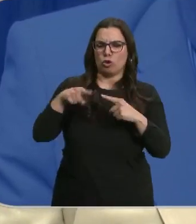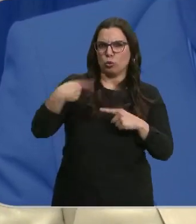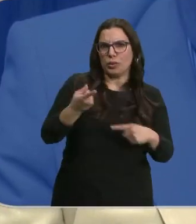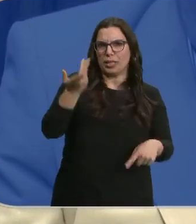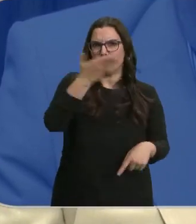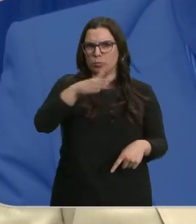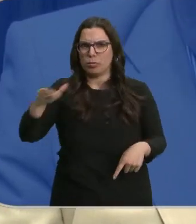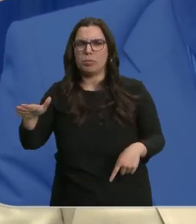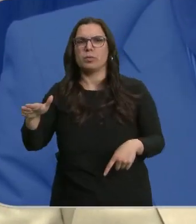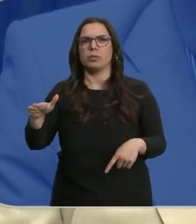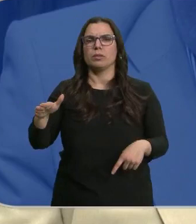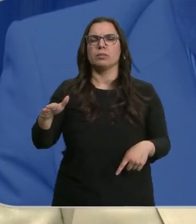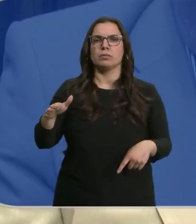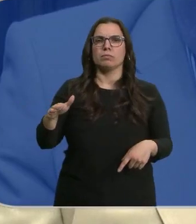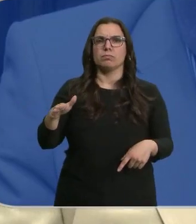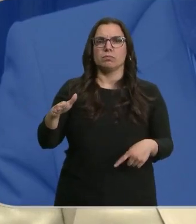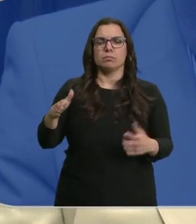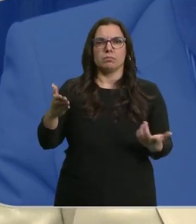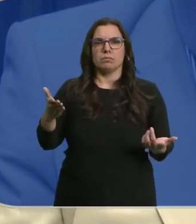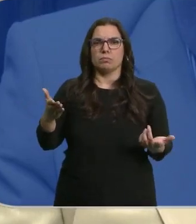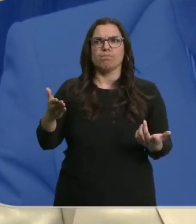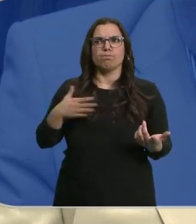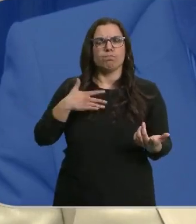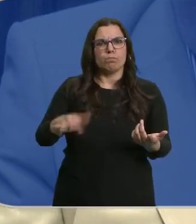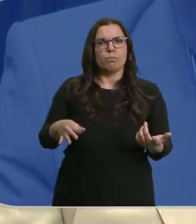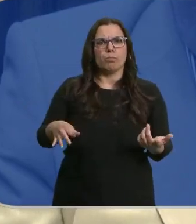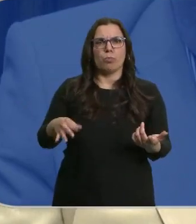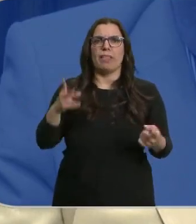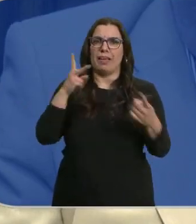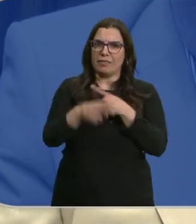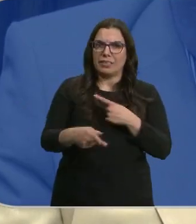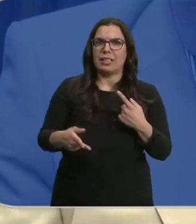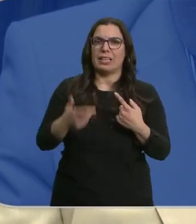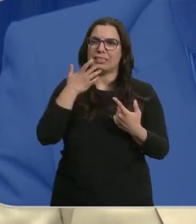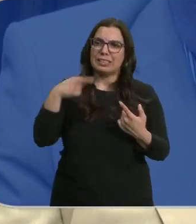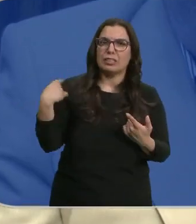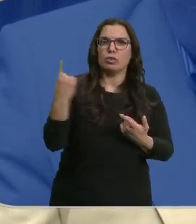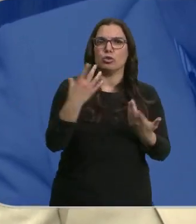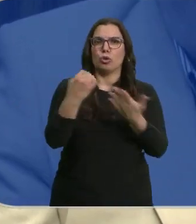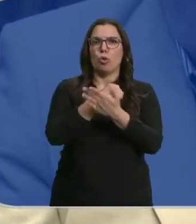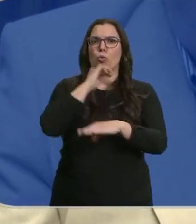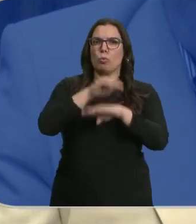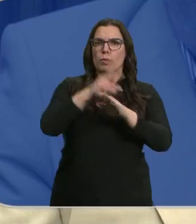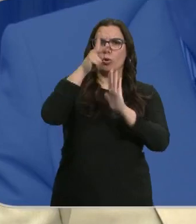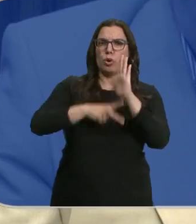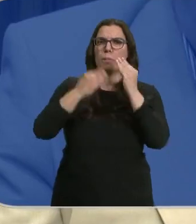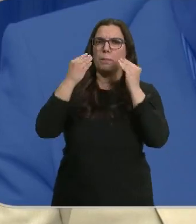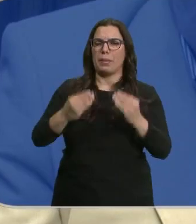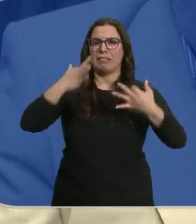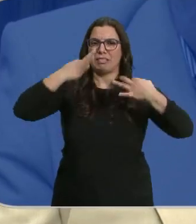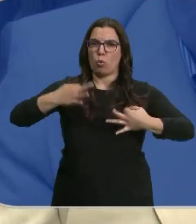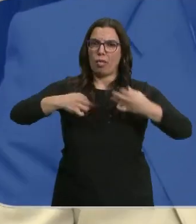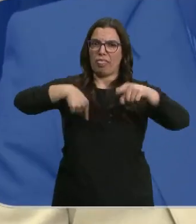víctimas, con siniestros, con víctimas mortales que podríamos evitar entre todos cumpliendo las normas de